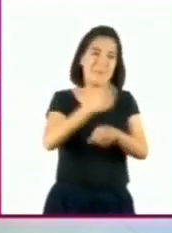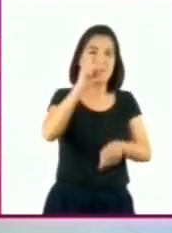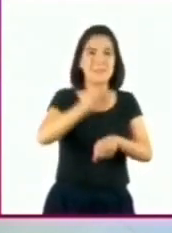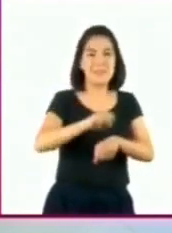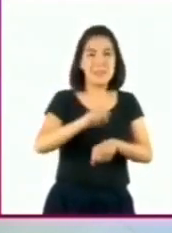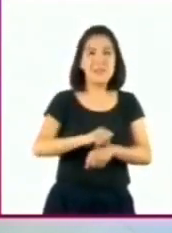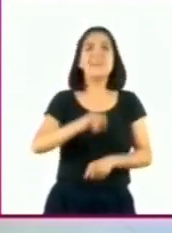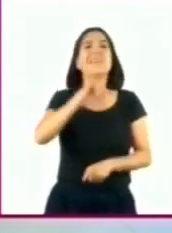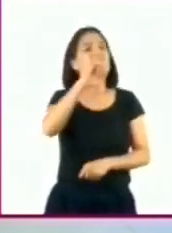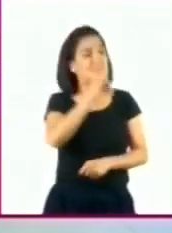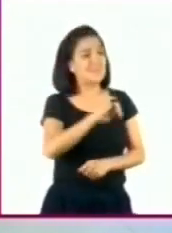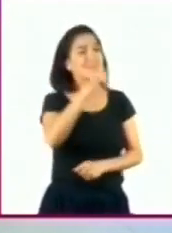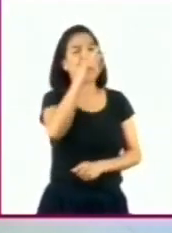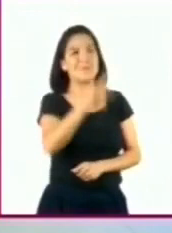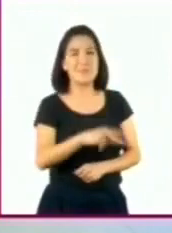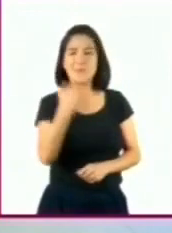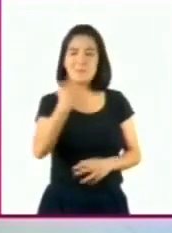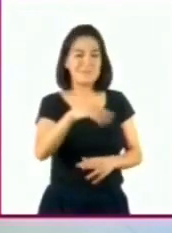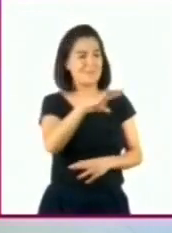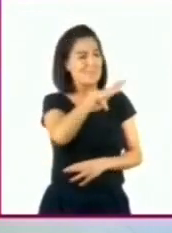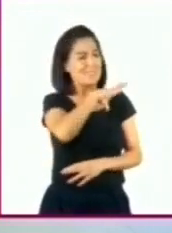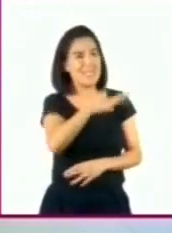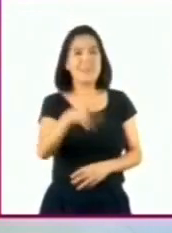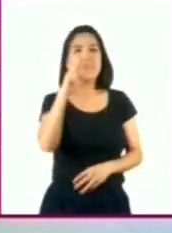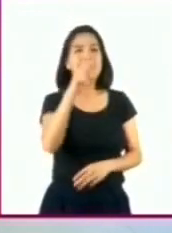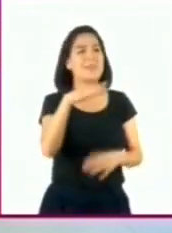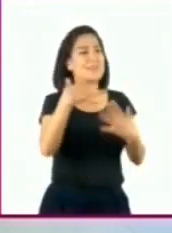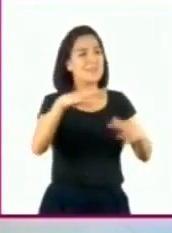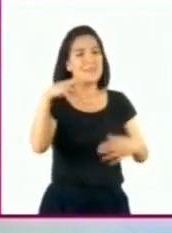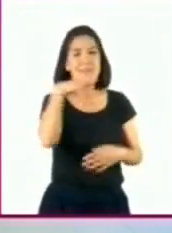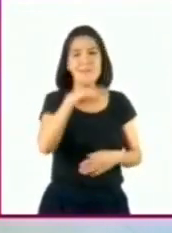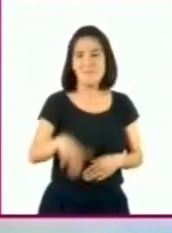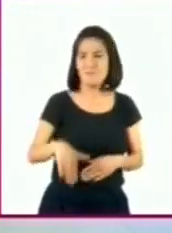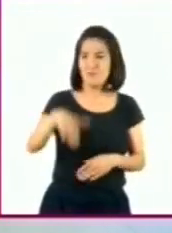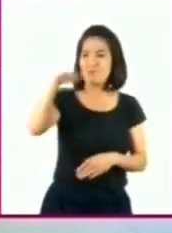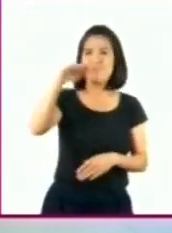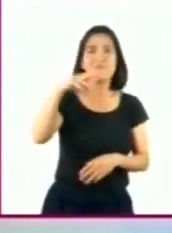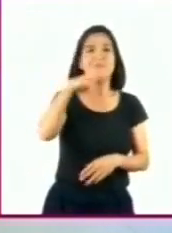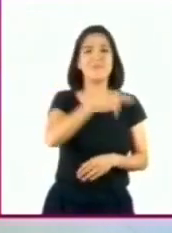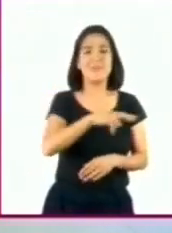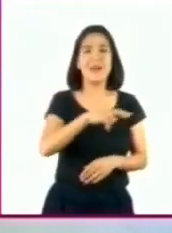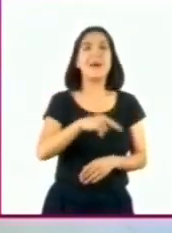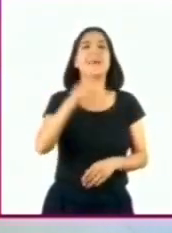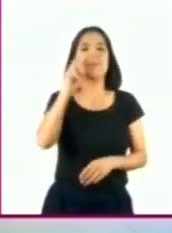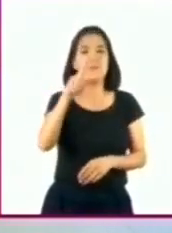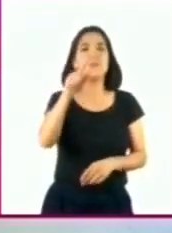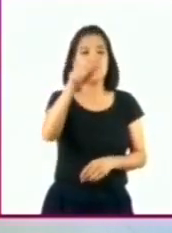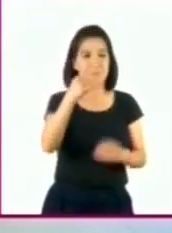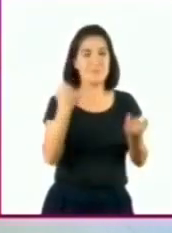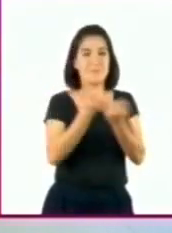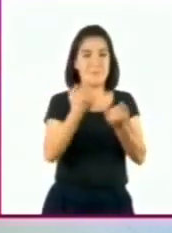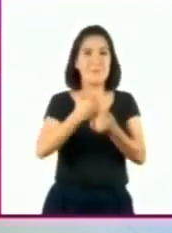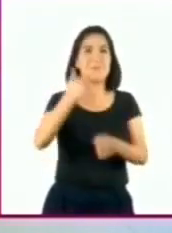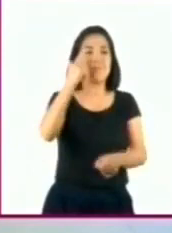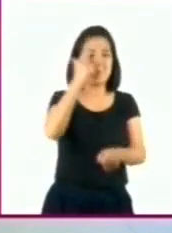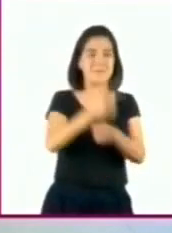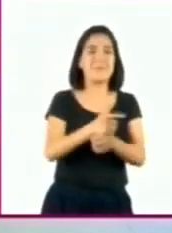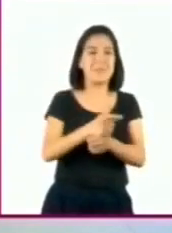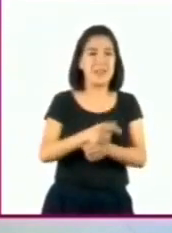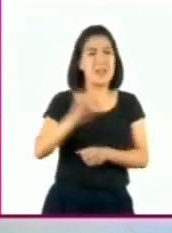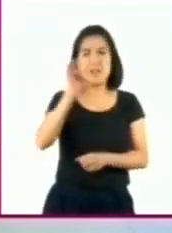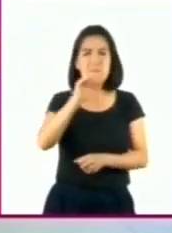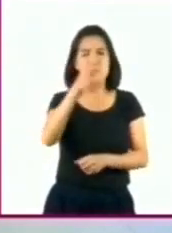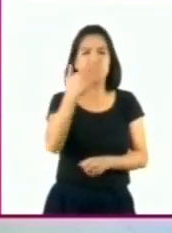Sí, es increíble lo rápido que crecen en esta etapa. Seguramente lo han notado. Si no,